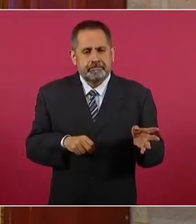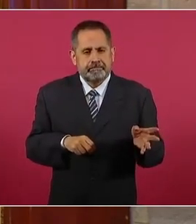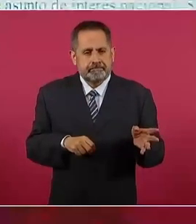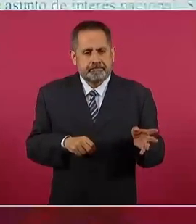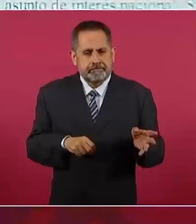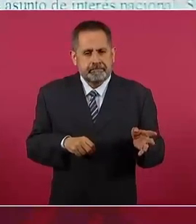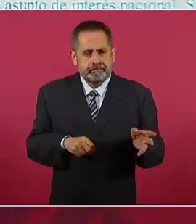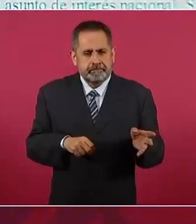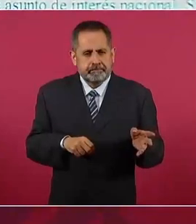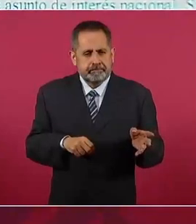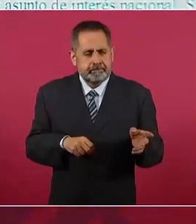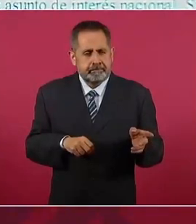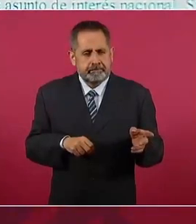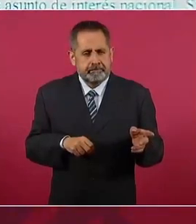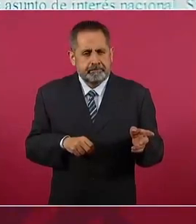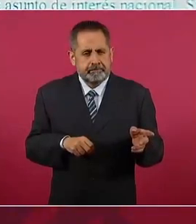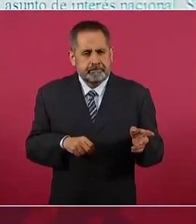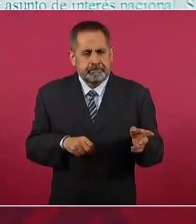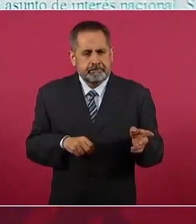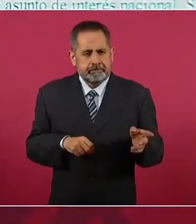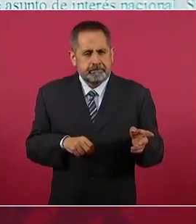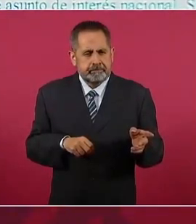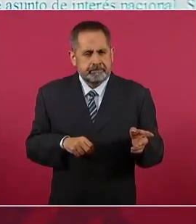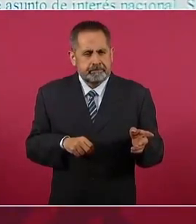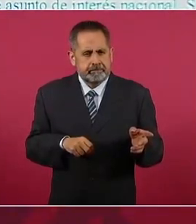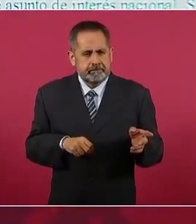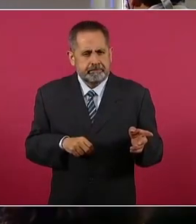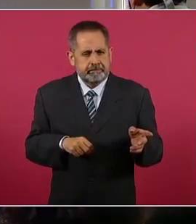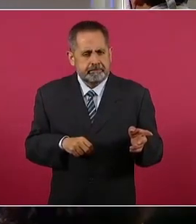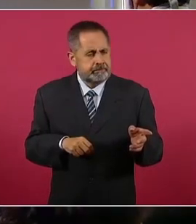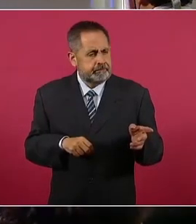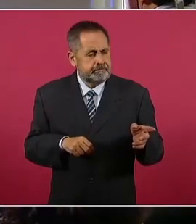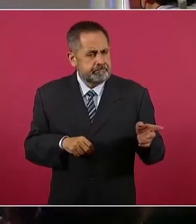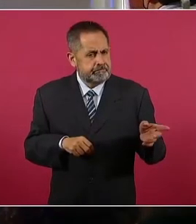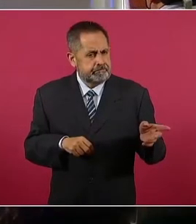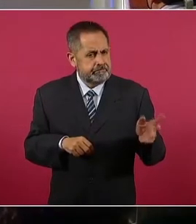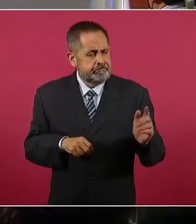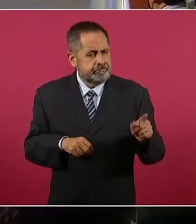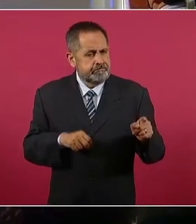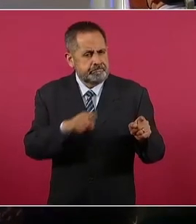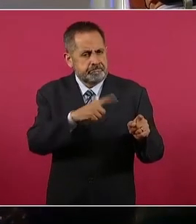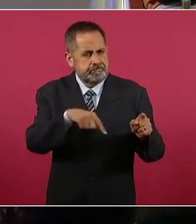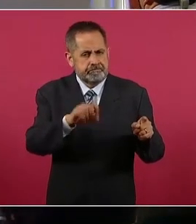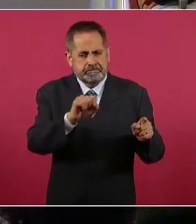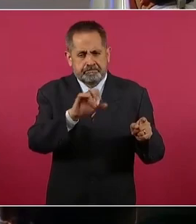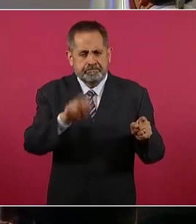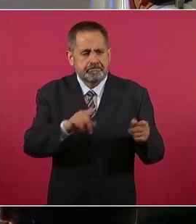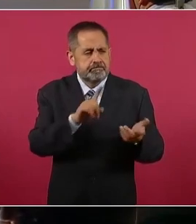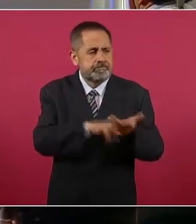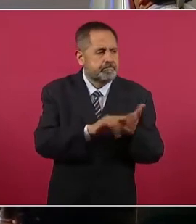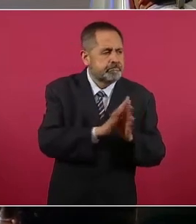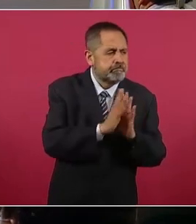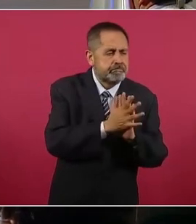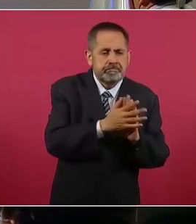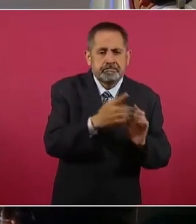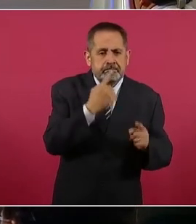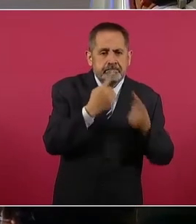arreglados,